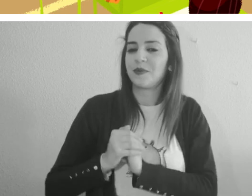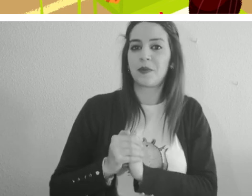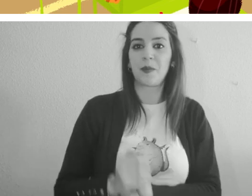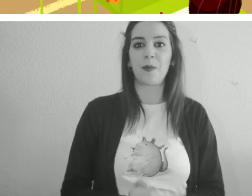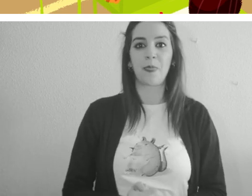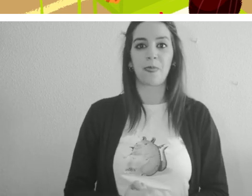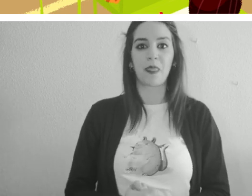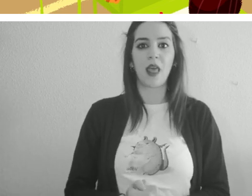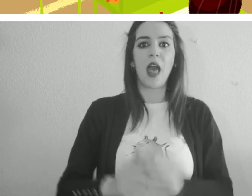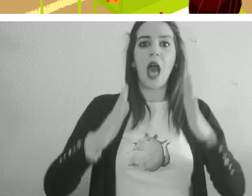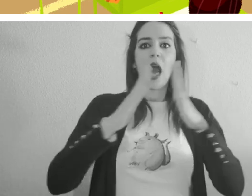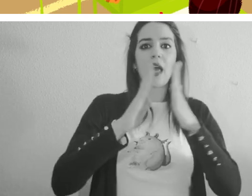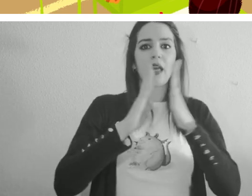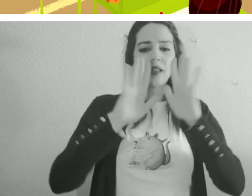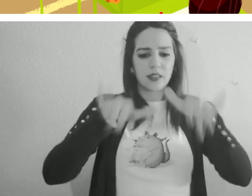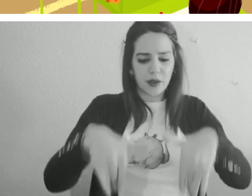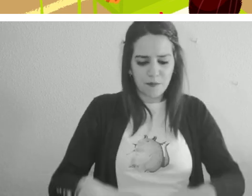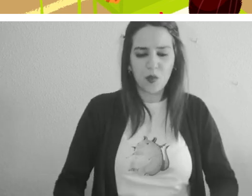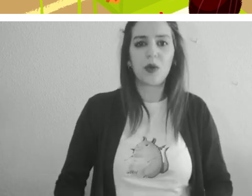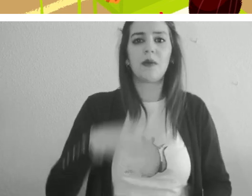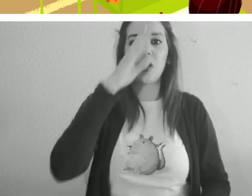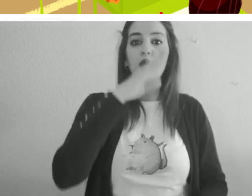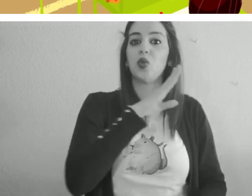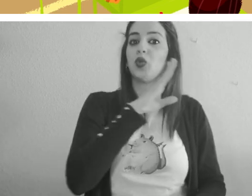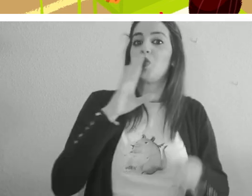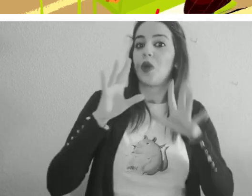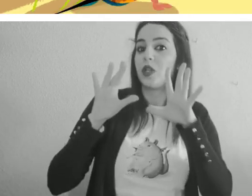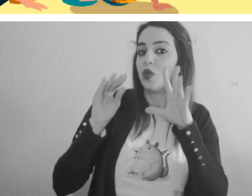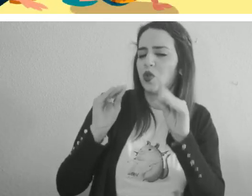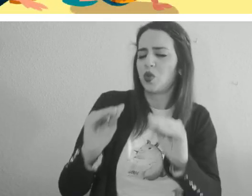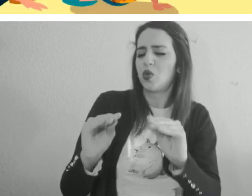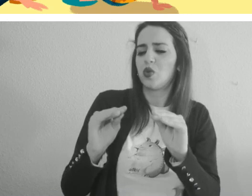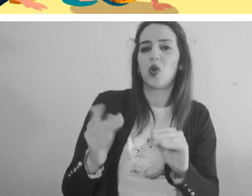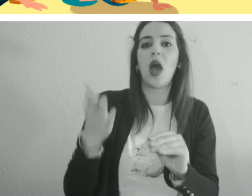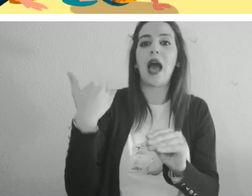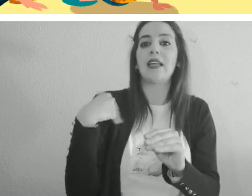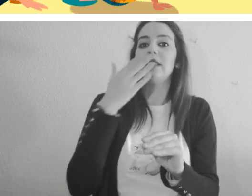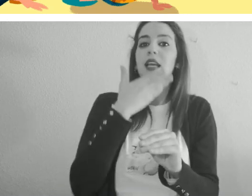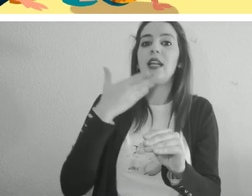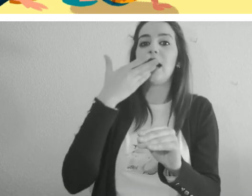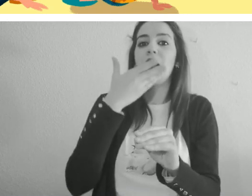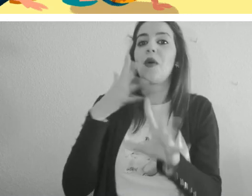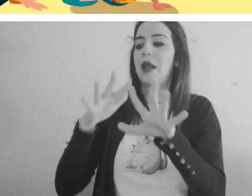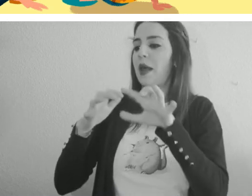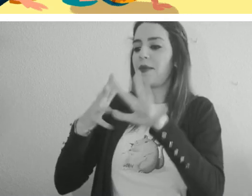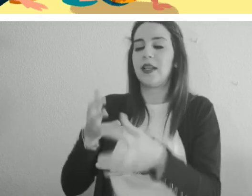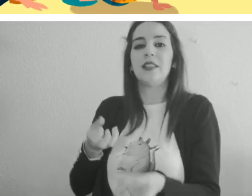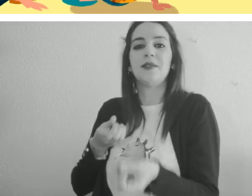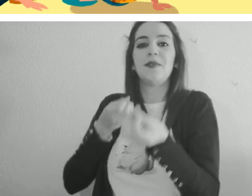Al llegar a casa, comparte con su padre las cosas que ha aprendido en el colegio a través de juegos,